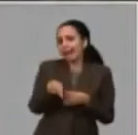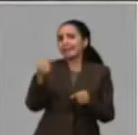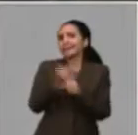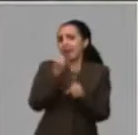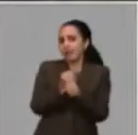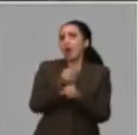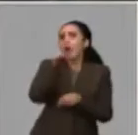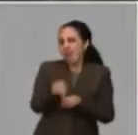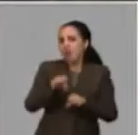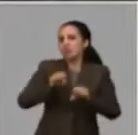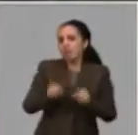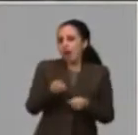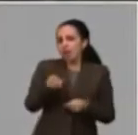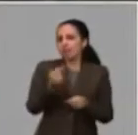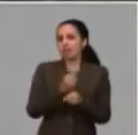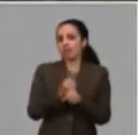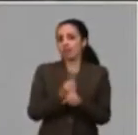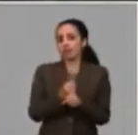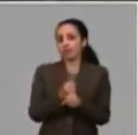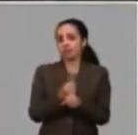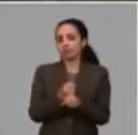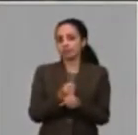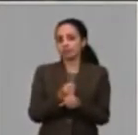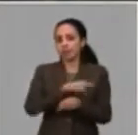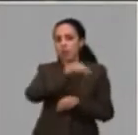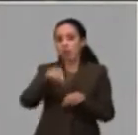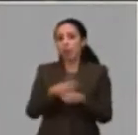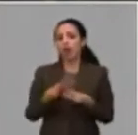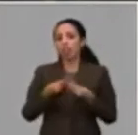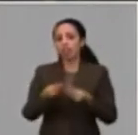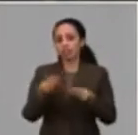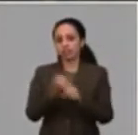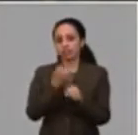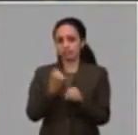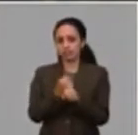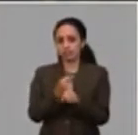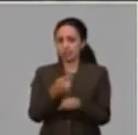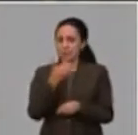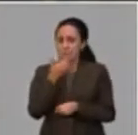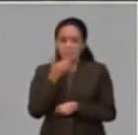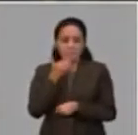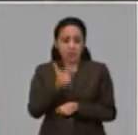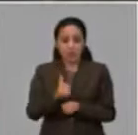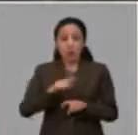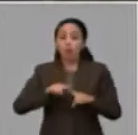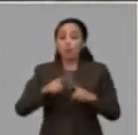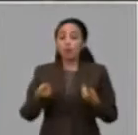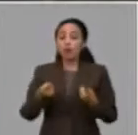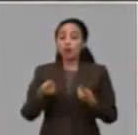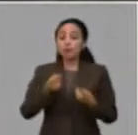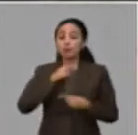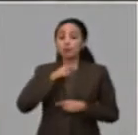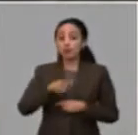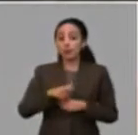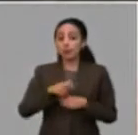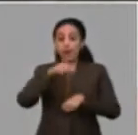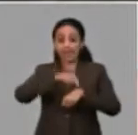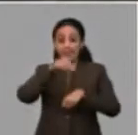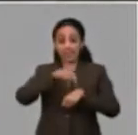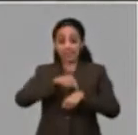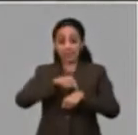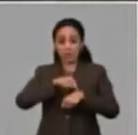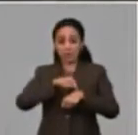ese enfoque por horas dedicadas al trabajo. Y tiene muchas ventajas porque, por ejemplo, el tiempo de